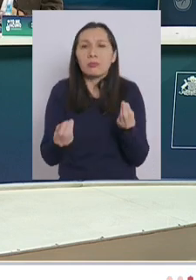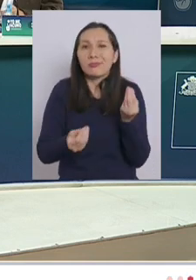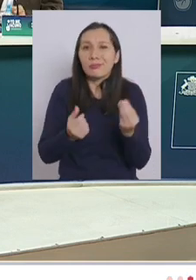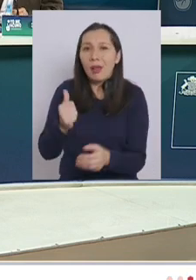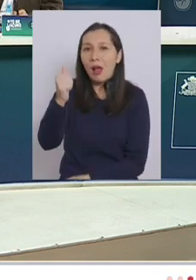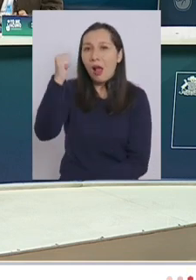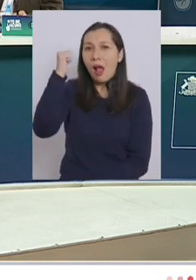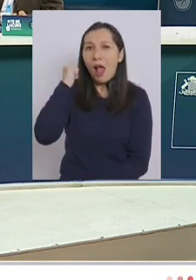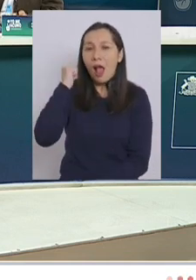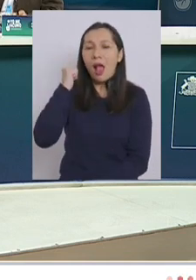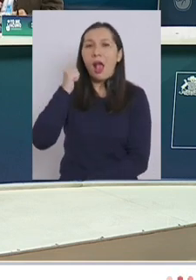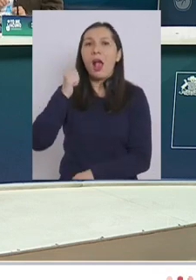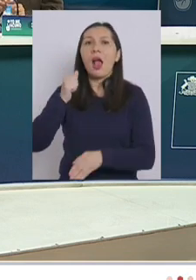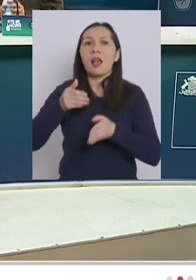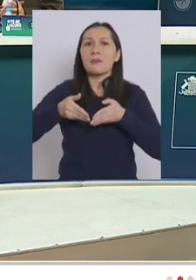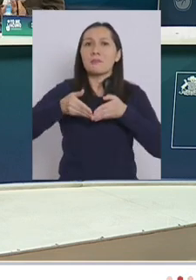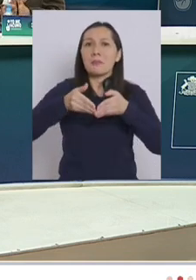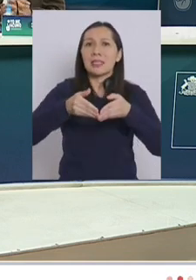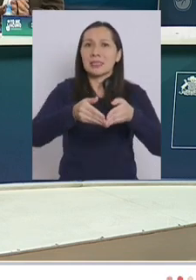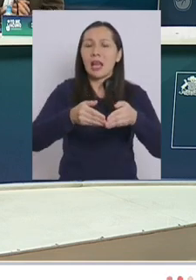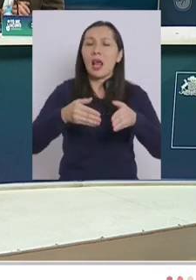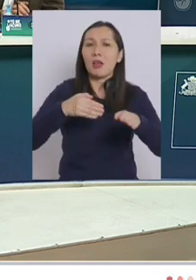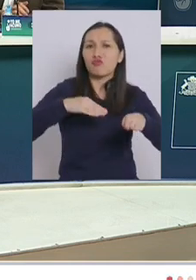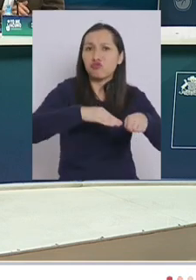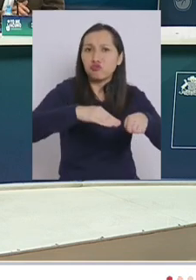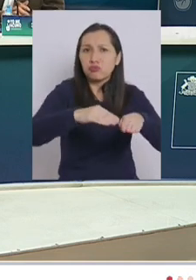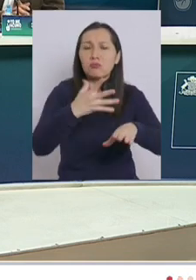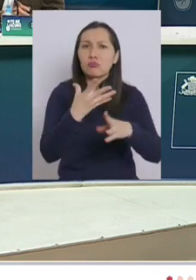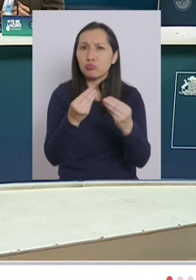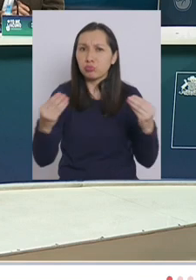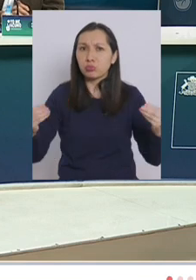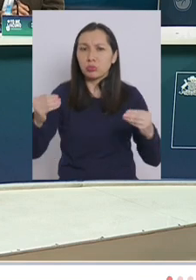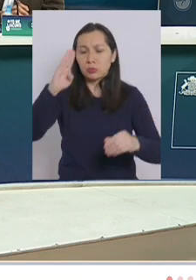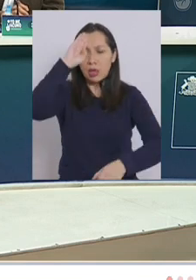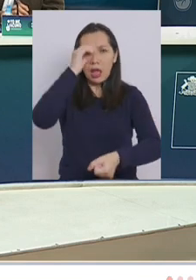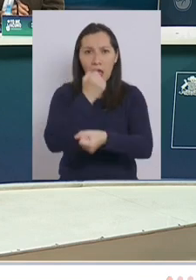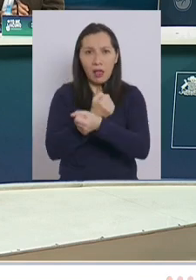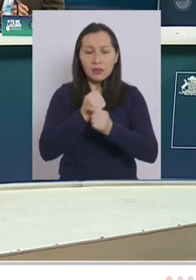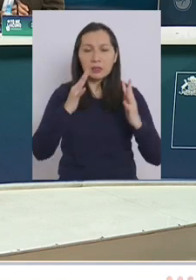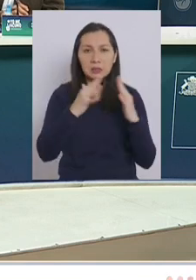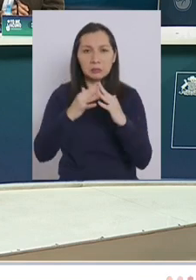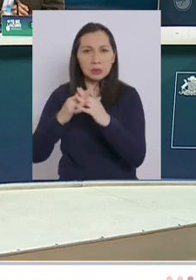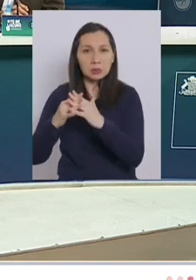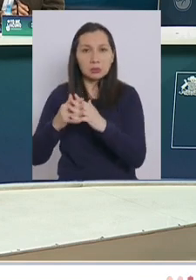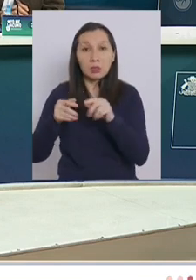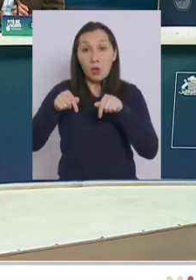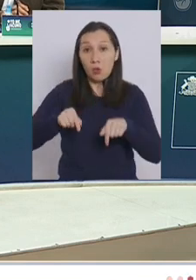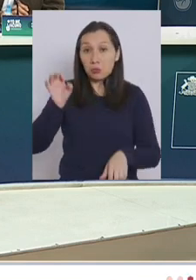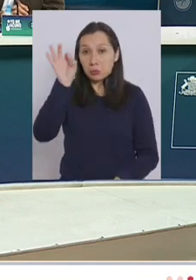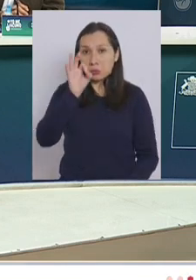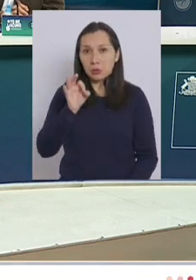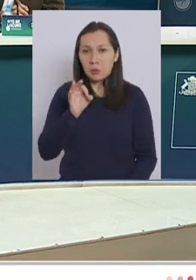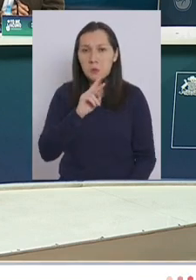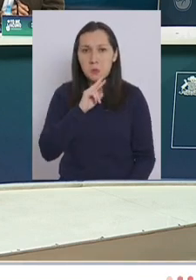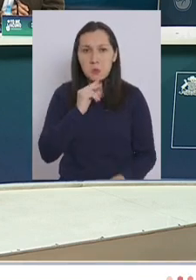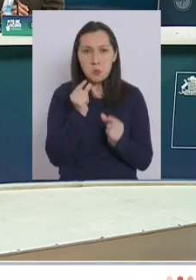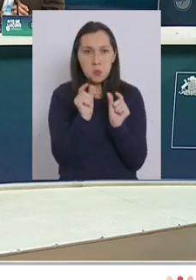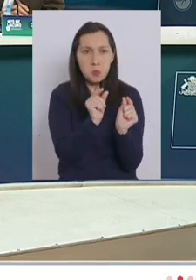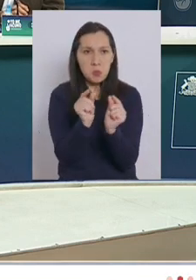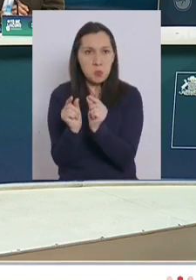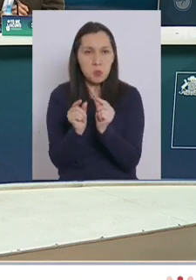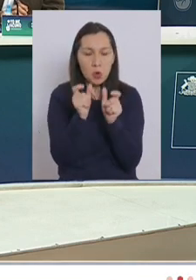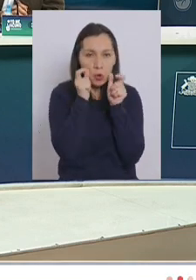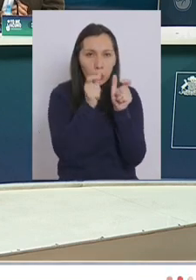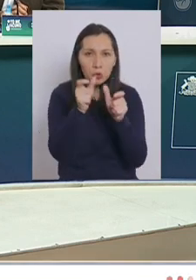ayer en el terminal pesquero había bastante presencia de carabineros y del ejército hoy sábado se ve muy poco control